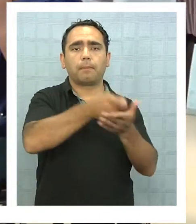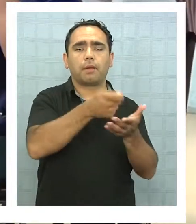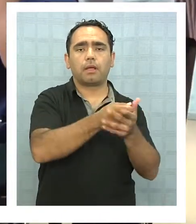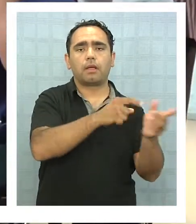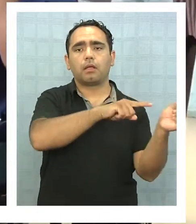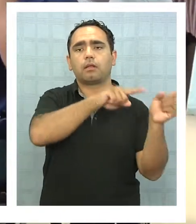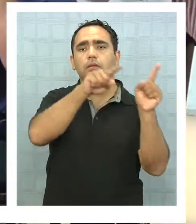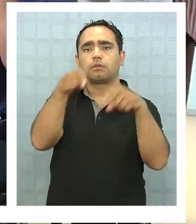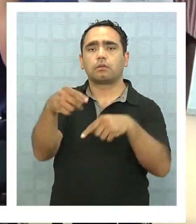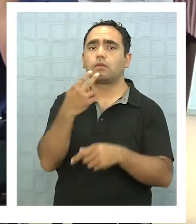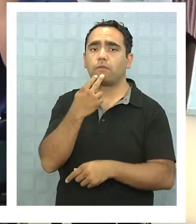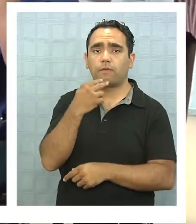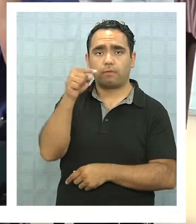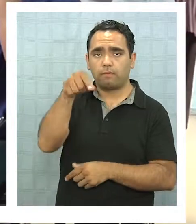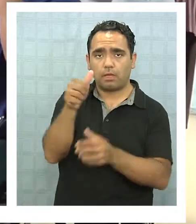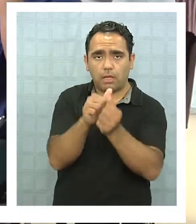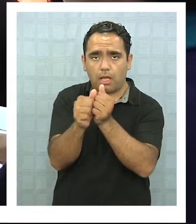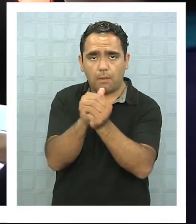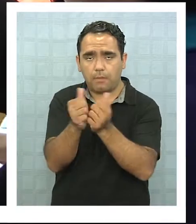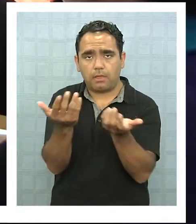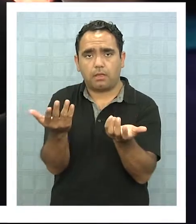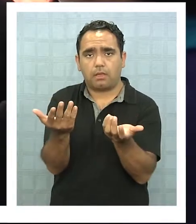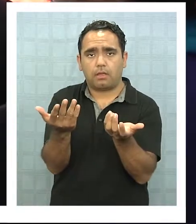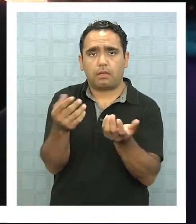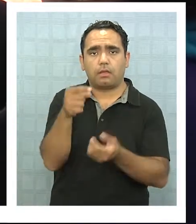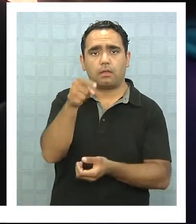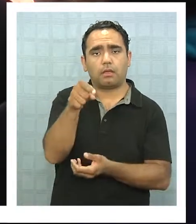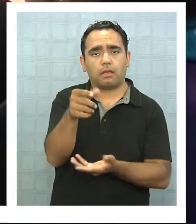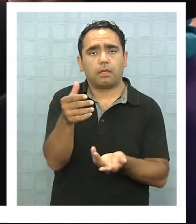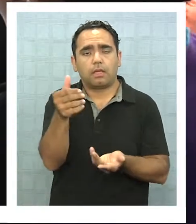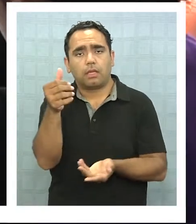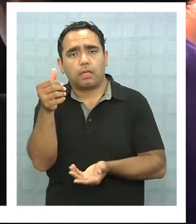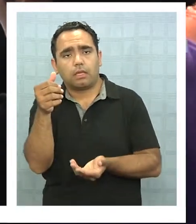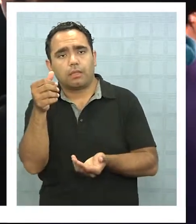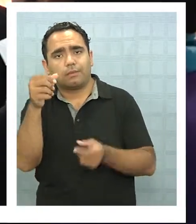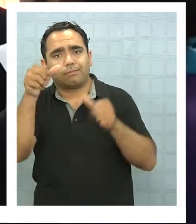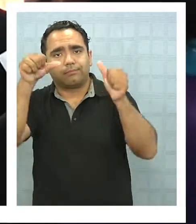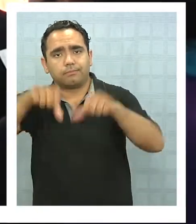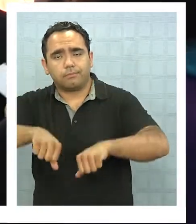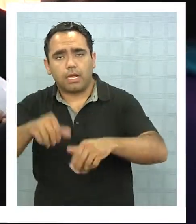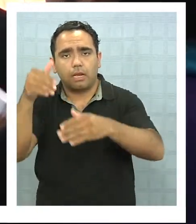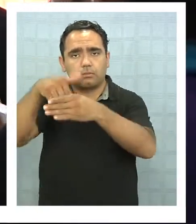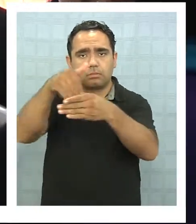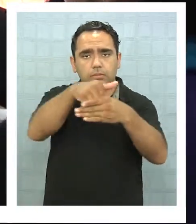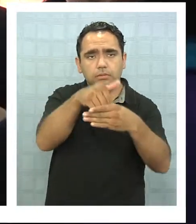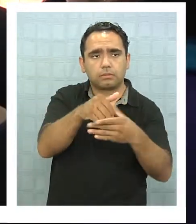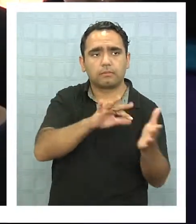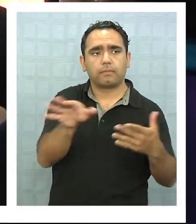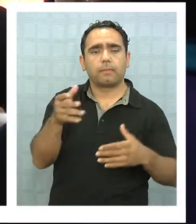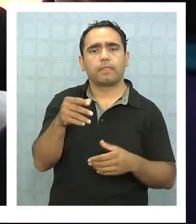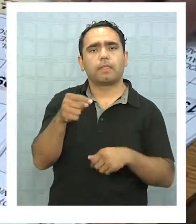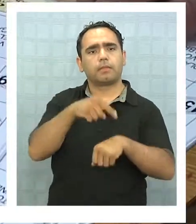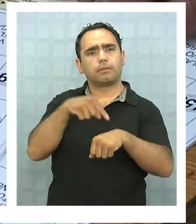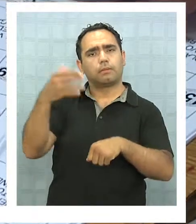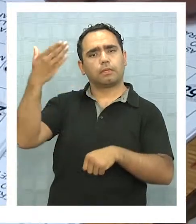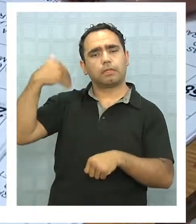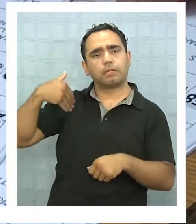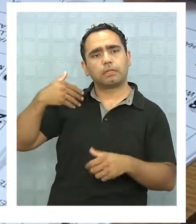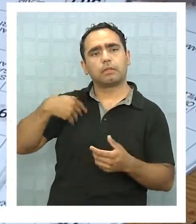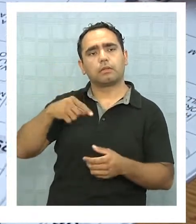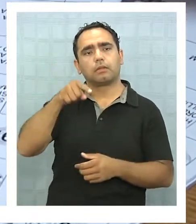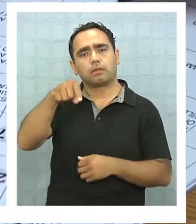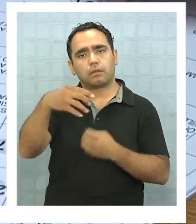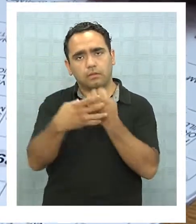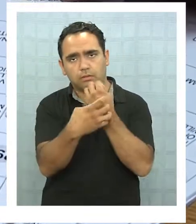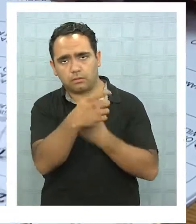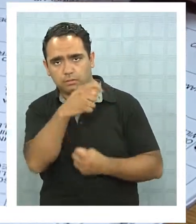personas que no viven en Camiña y que destruccionan la realidad electoral. Tanto así fue que en el periodo pasado logramos que el Tribunal Electoral